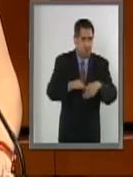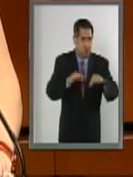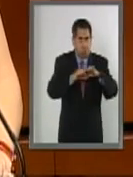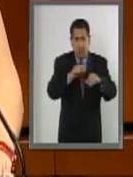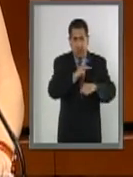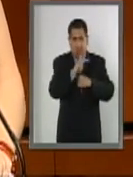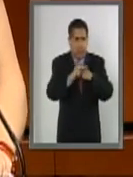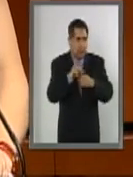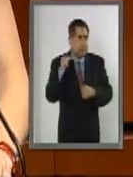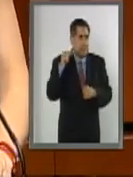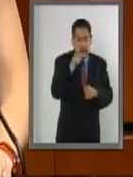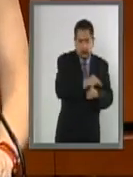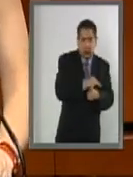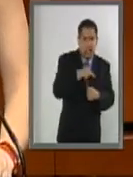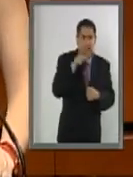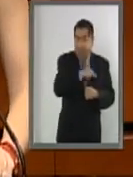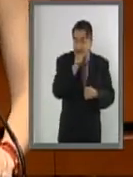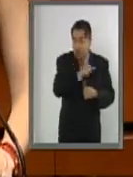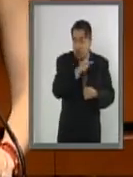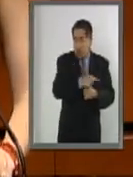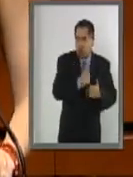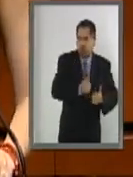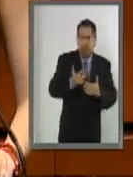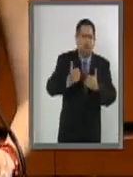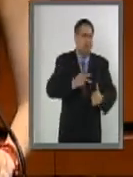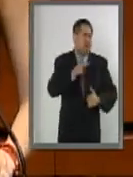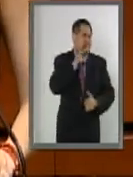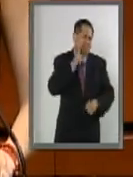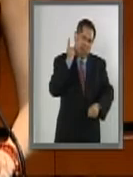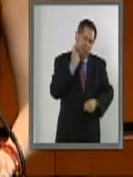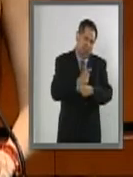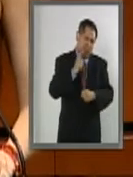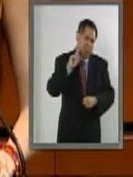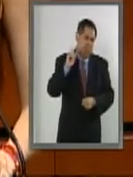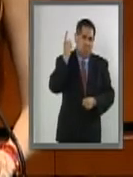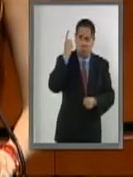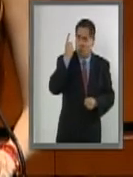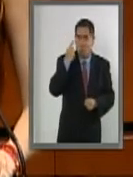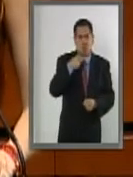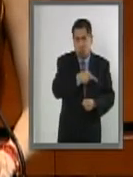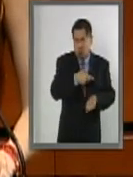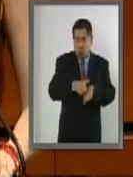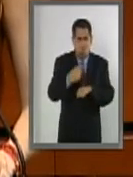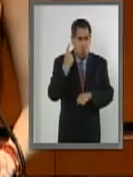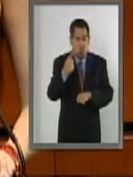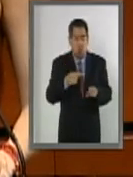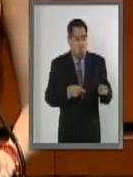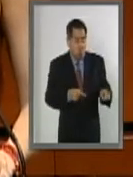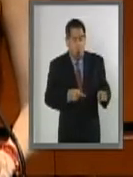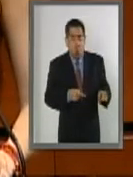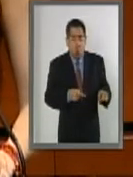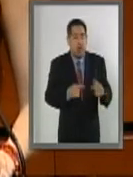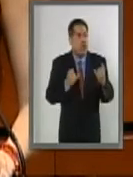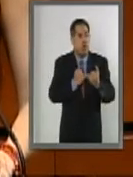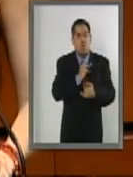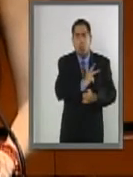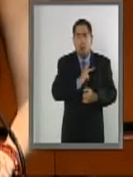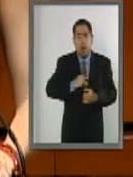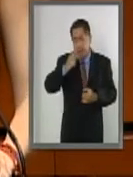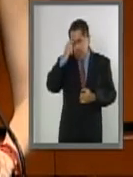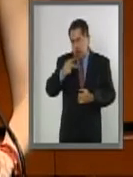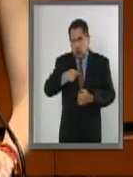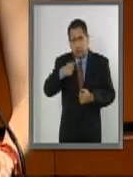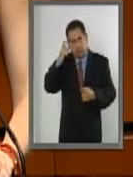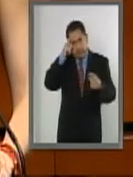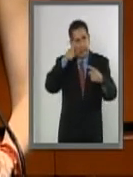al ser el principal exportador y productor de petróleo. No obstante, al igual que México, el país se enfrenta a grandes